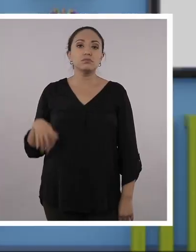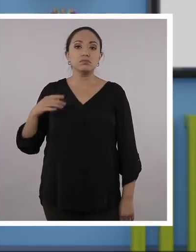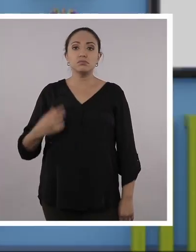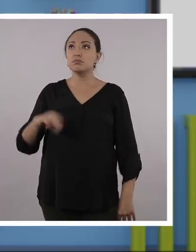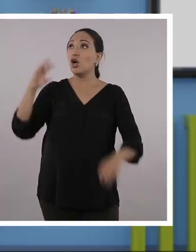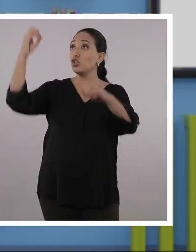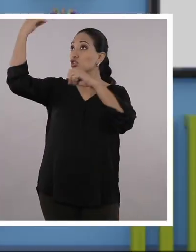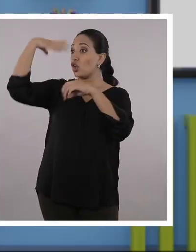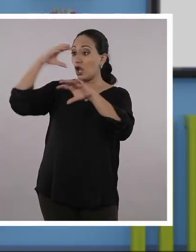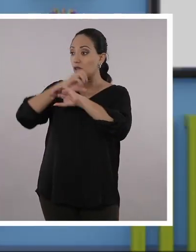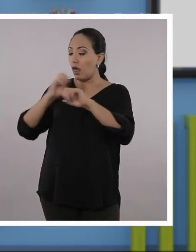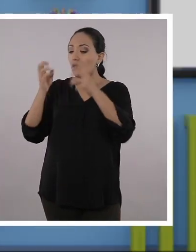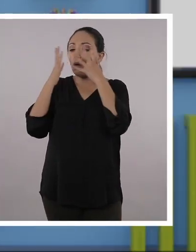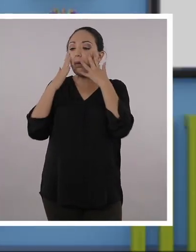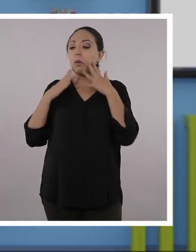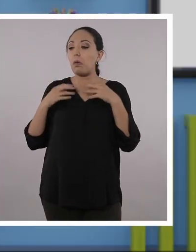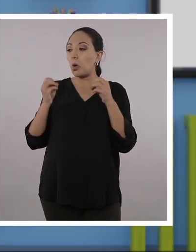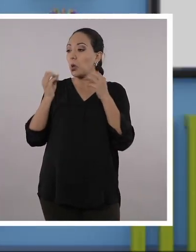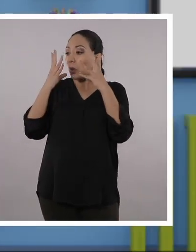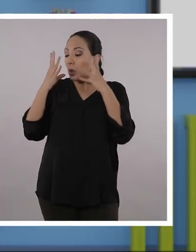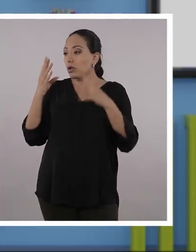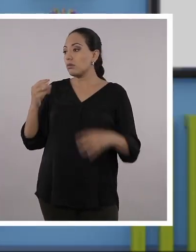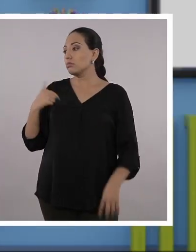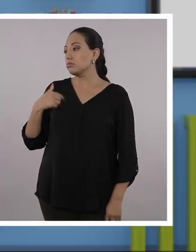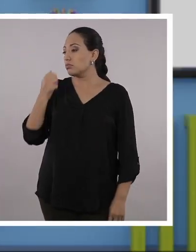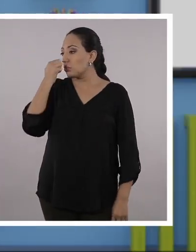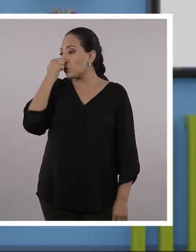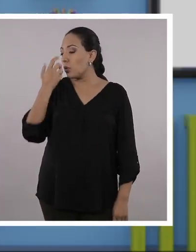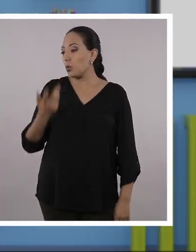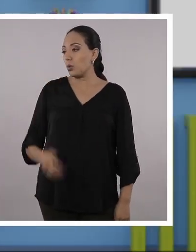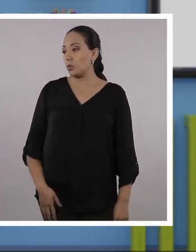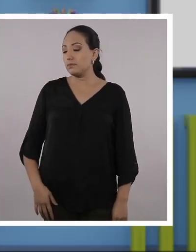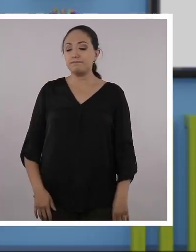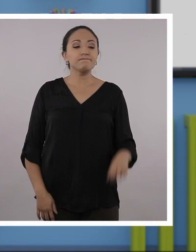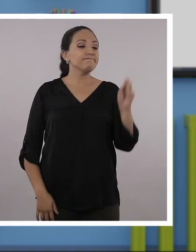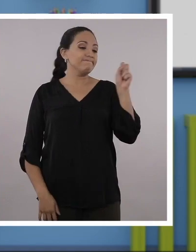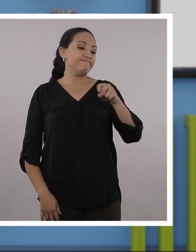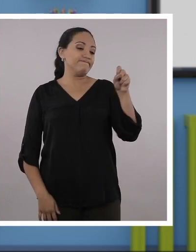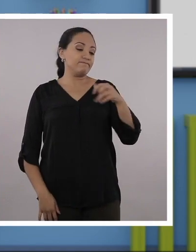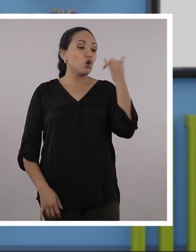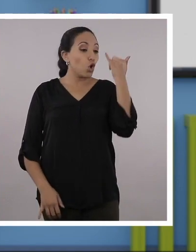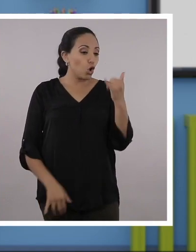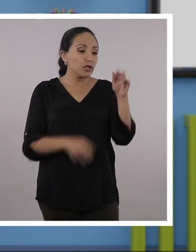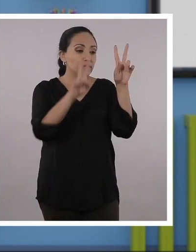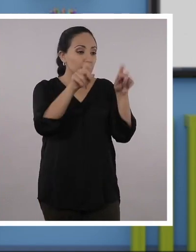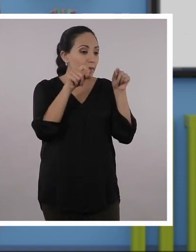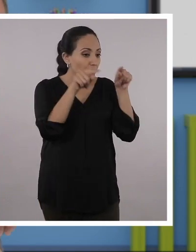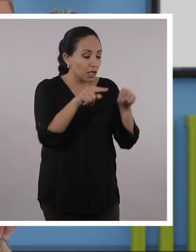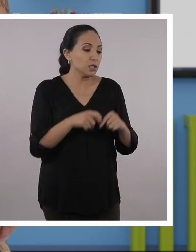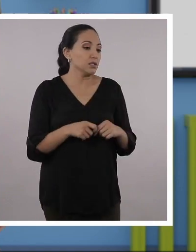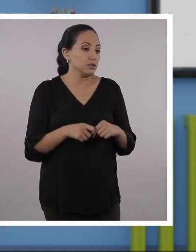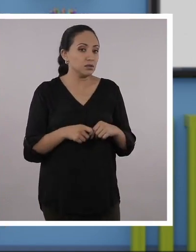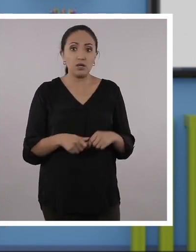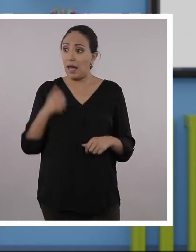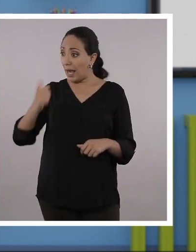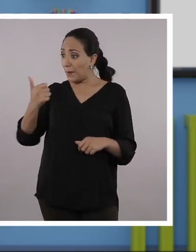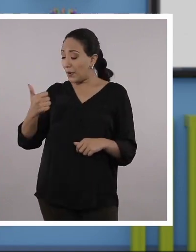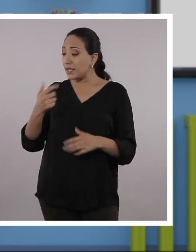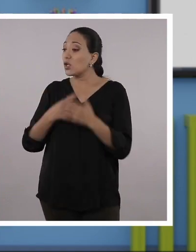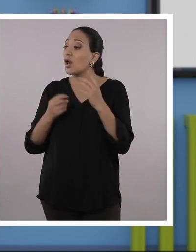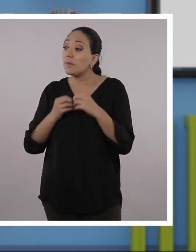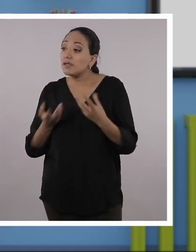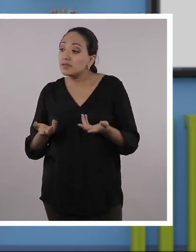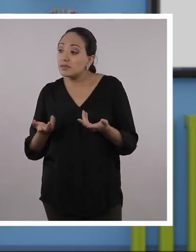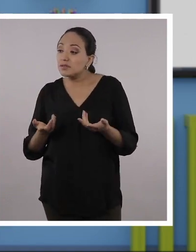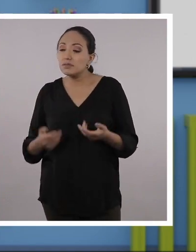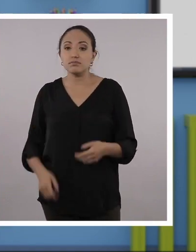Pero a pesar de que no hacía sol, me quemé toda la cara. Bueno, Santi, justamente vamos a hablar de eso el día de hoy. chévere, profe. Buenísimo. ¿Qué